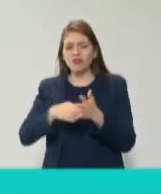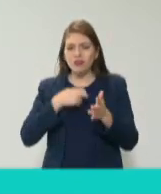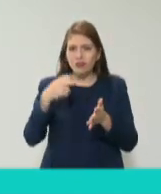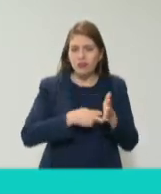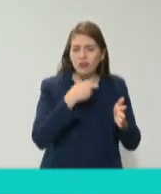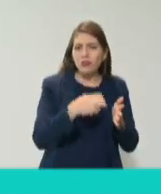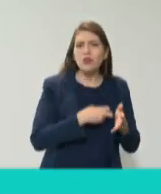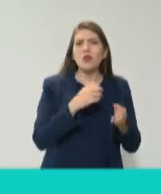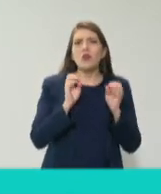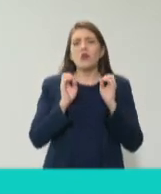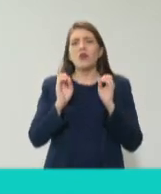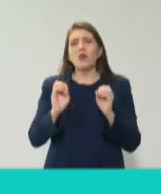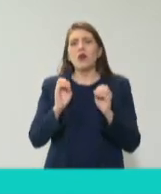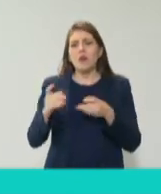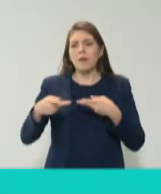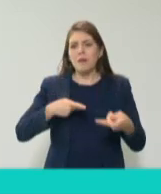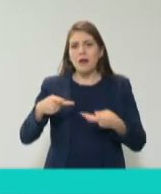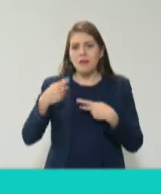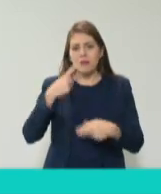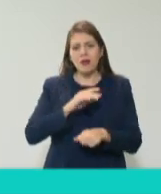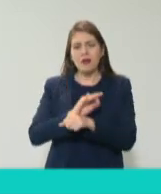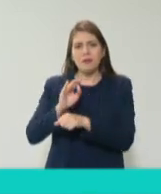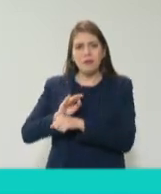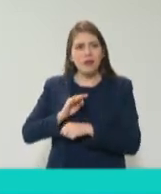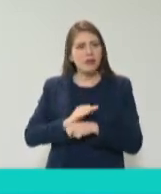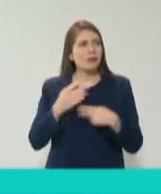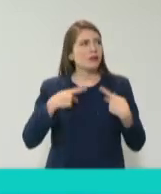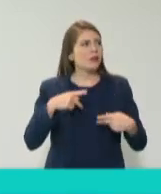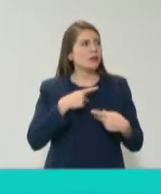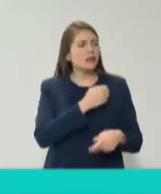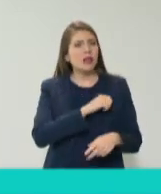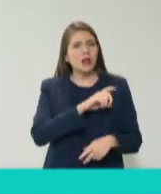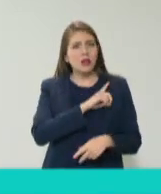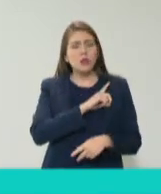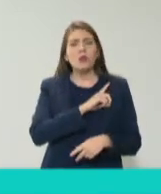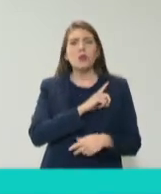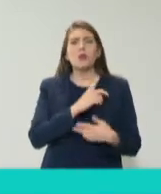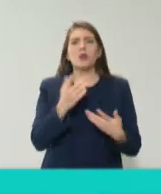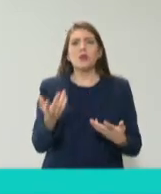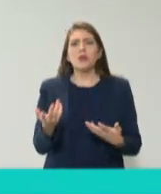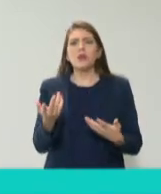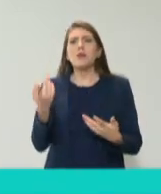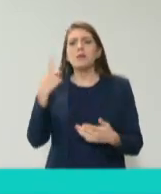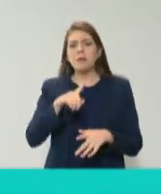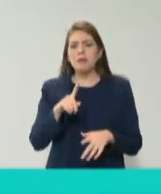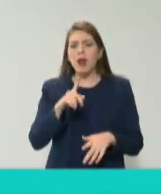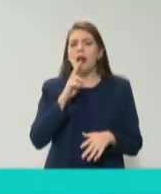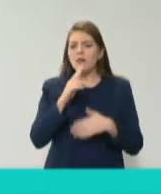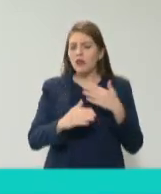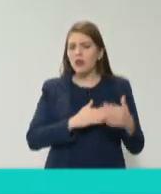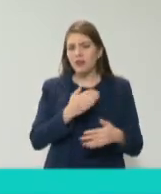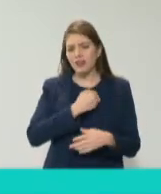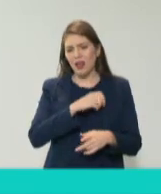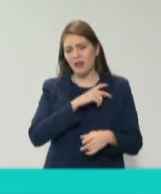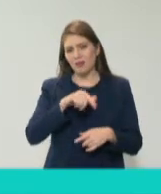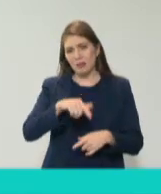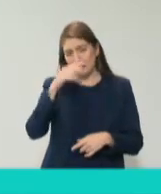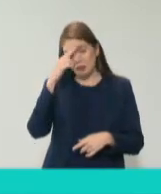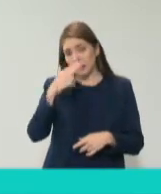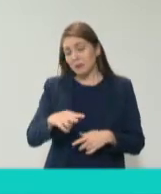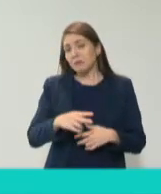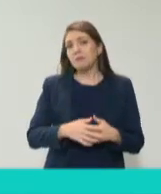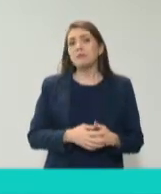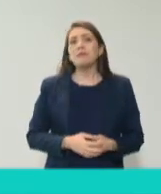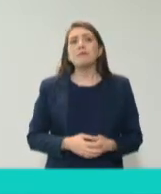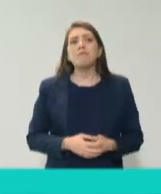de política pública en salud para mejorar las condiciones de la salud en el país entonces y